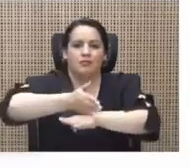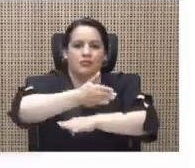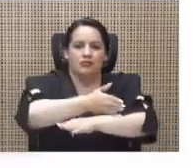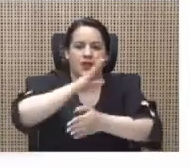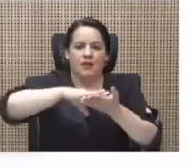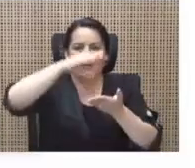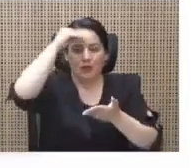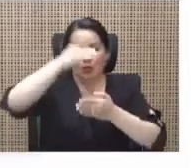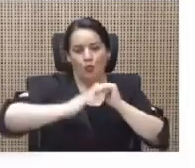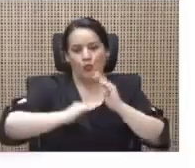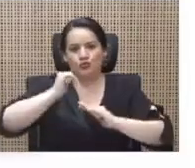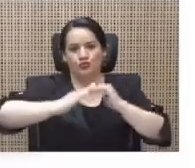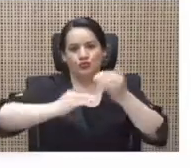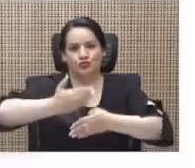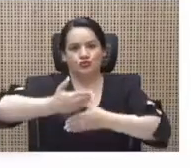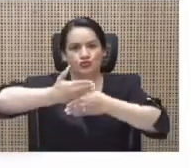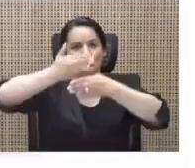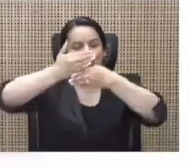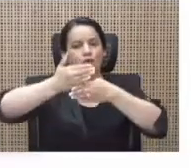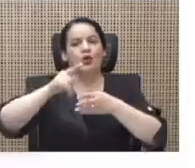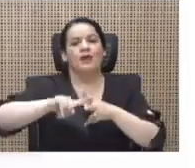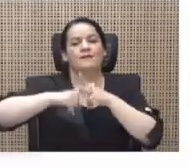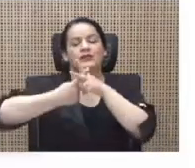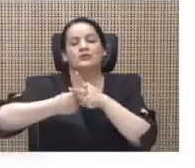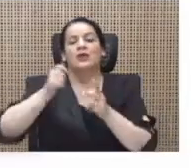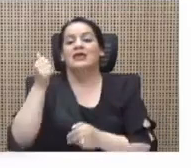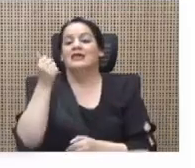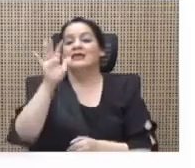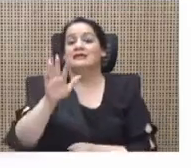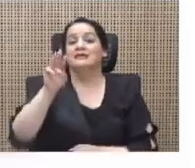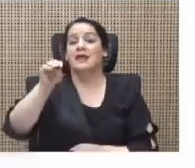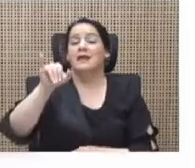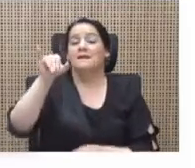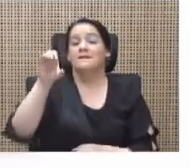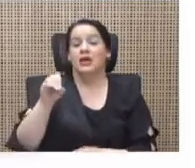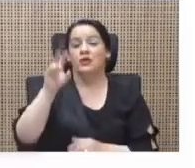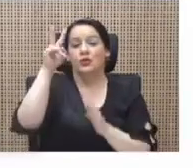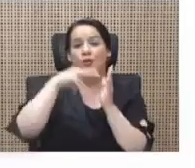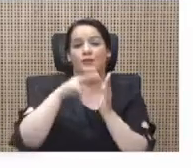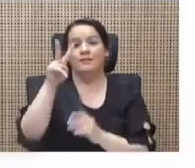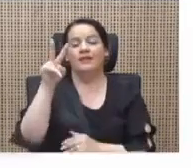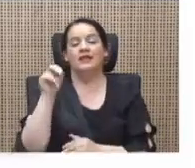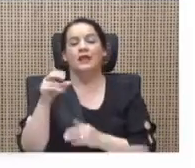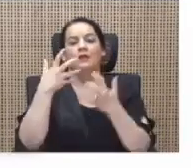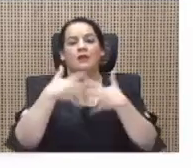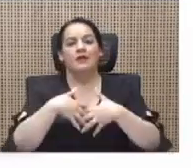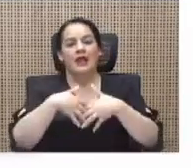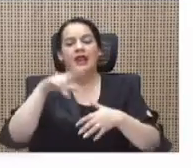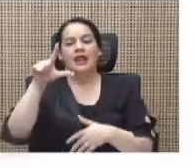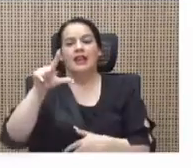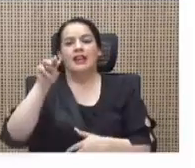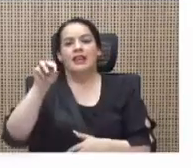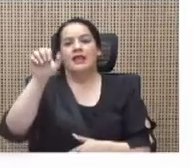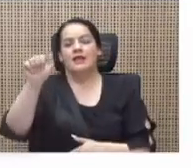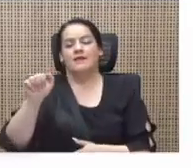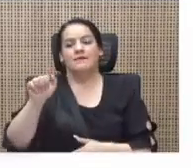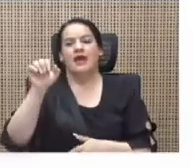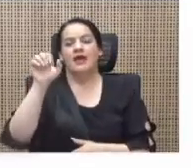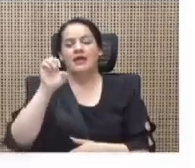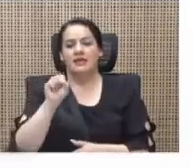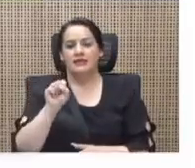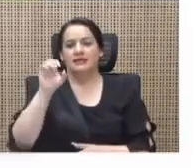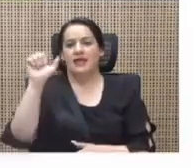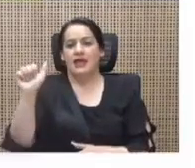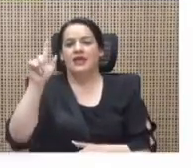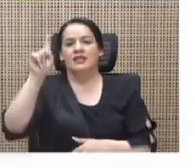de la escuela comenzó, oigan, 15 de mayo del 2020 por parte de la empresa adjudicada Lema S.A. Debía entregar la